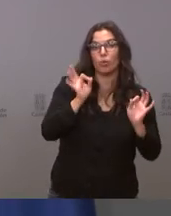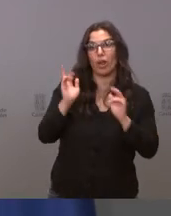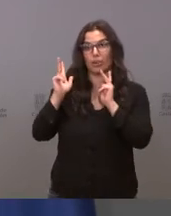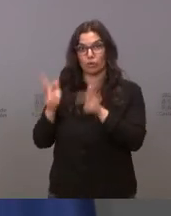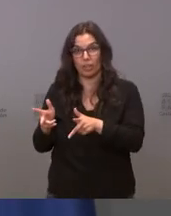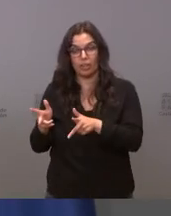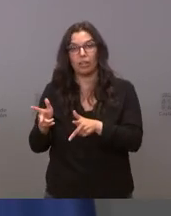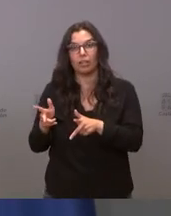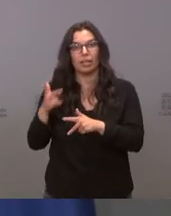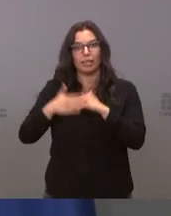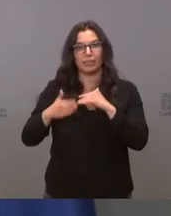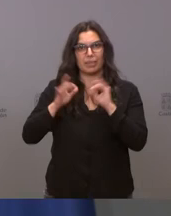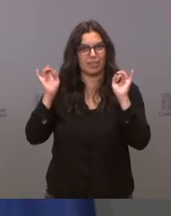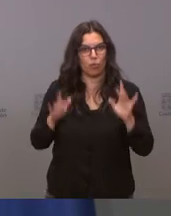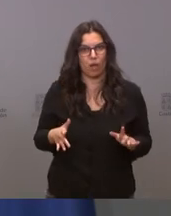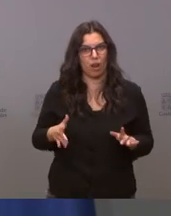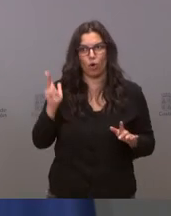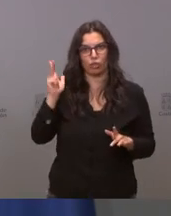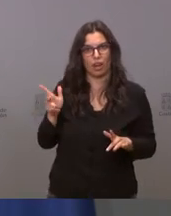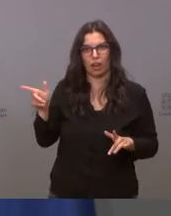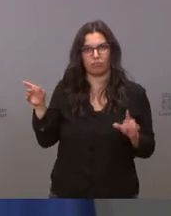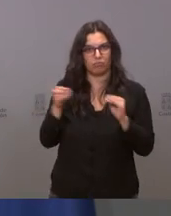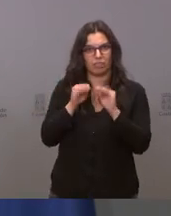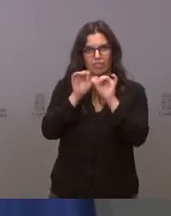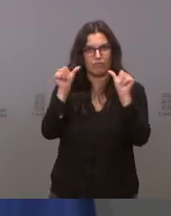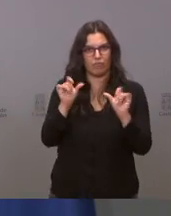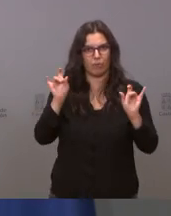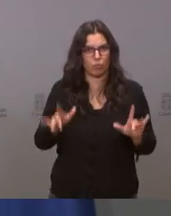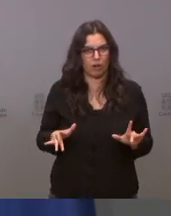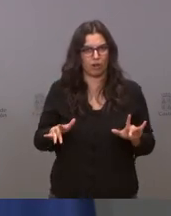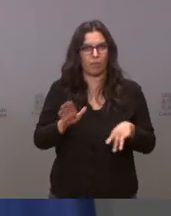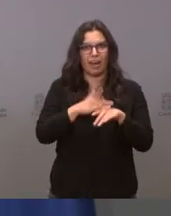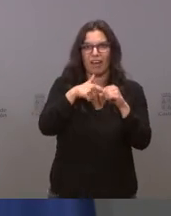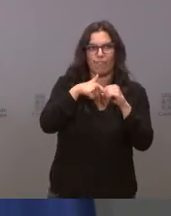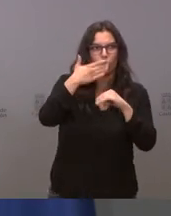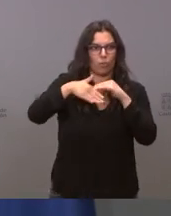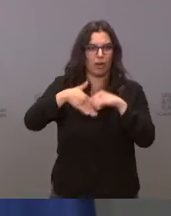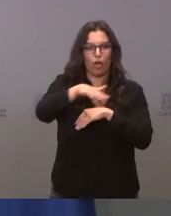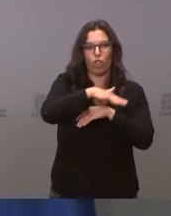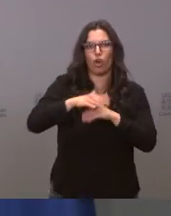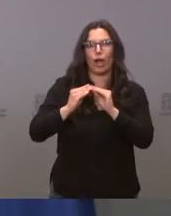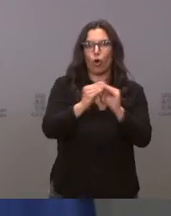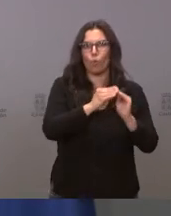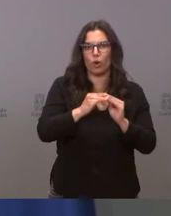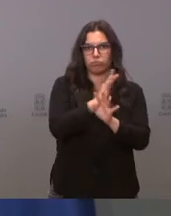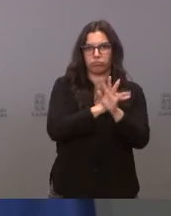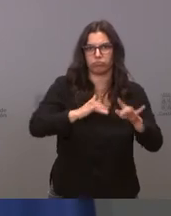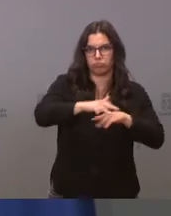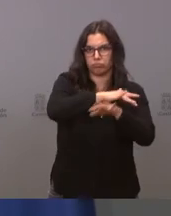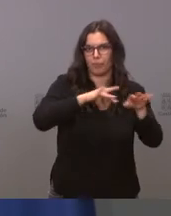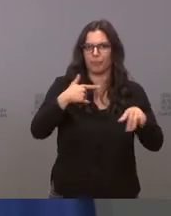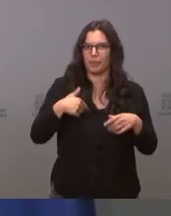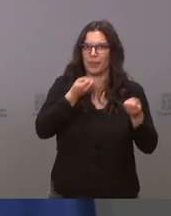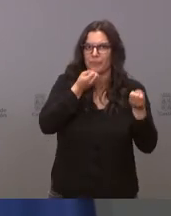restricciones que tiene un hotel para los aforos y para los lugares comunes eso se lo hemos